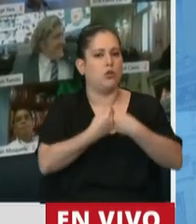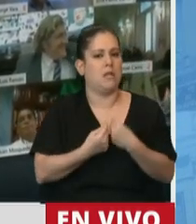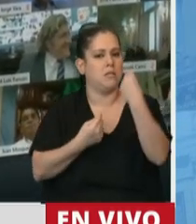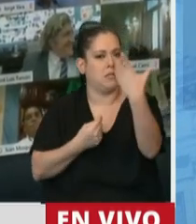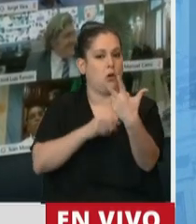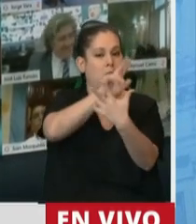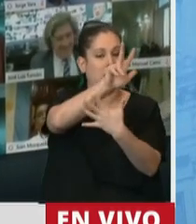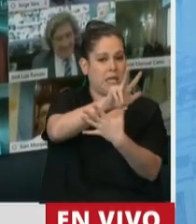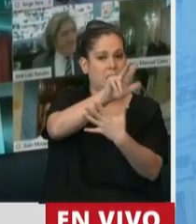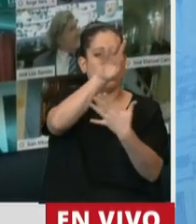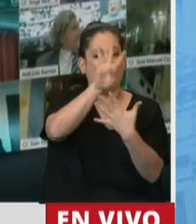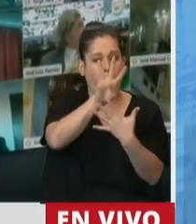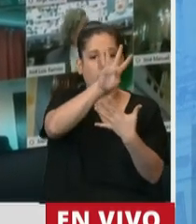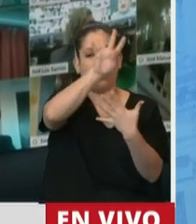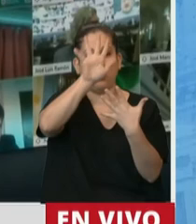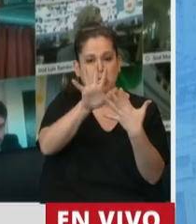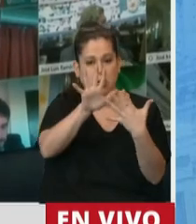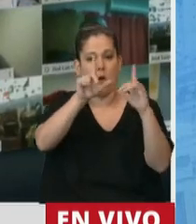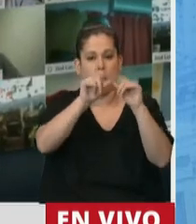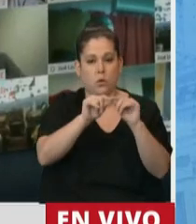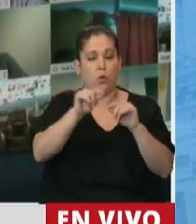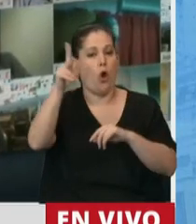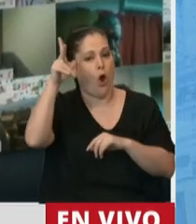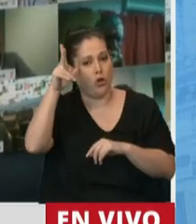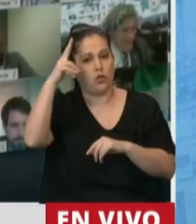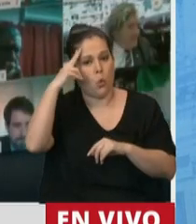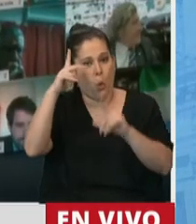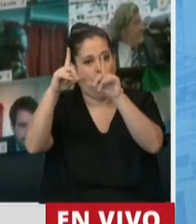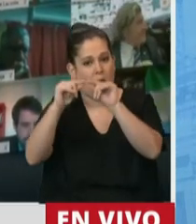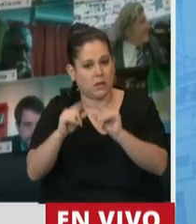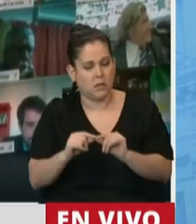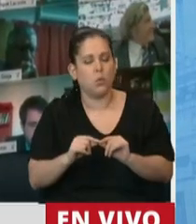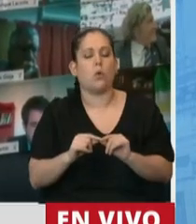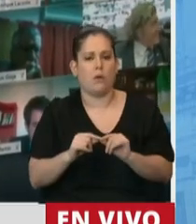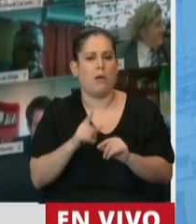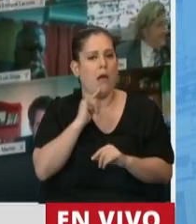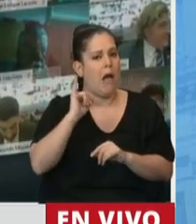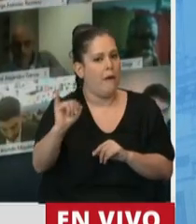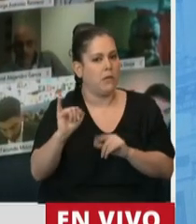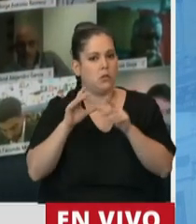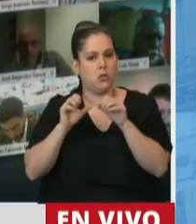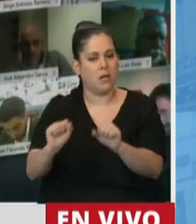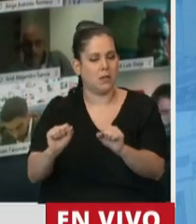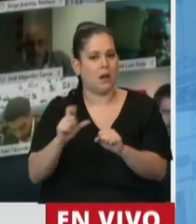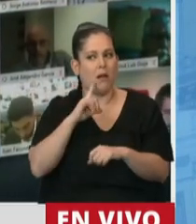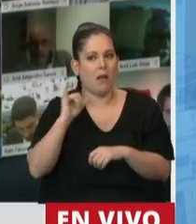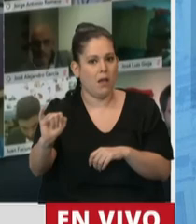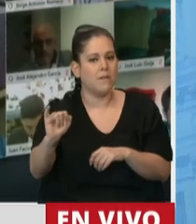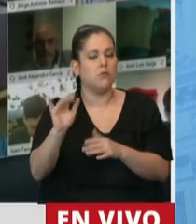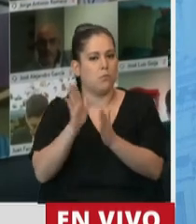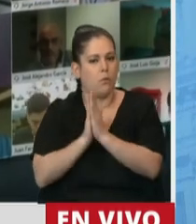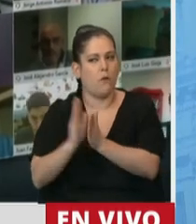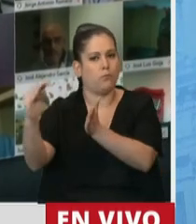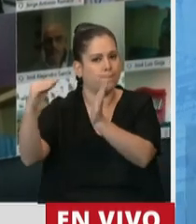3, el 4, el 5, el 8 y el 9, y pido ya, adelanto por secretaría que me tengan presente